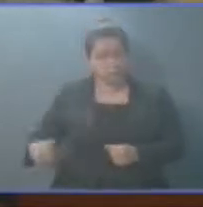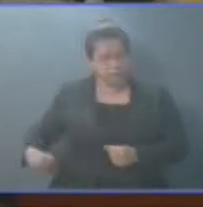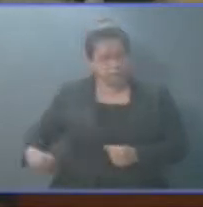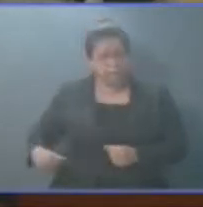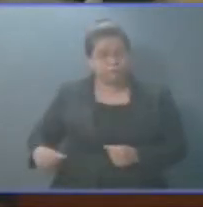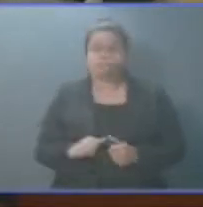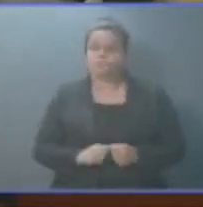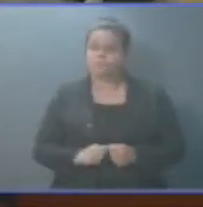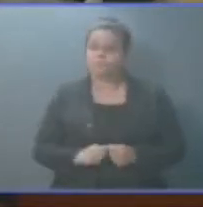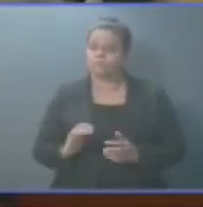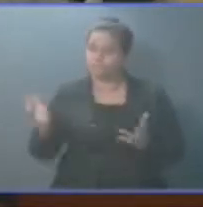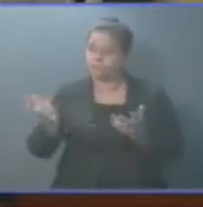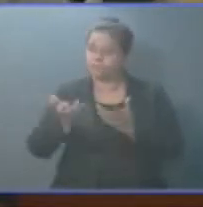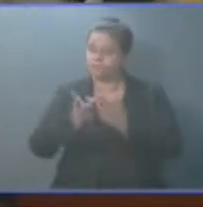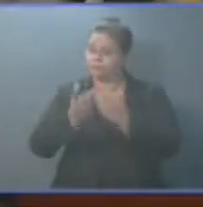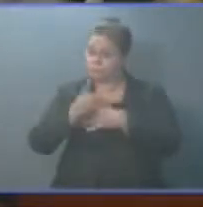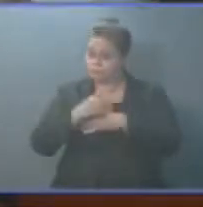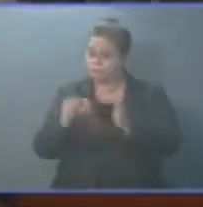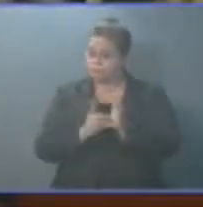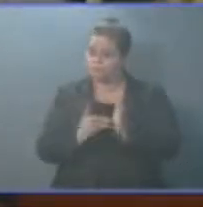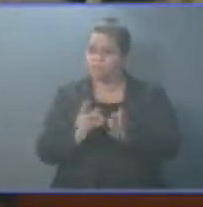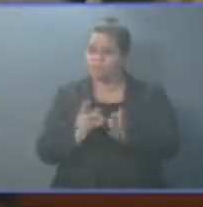Presidente, colegas, diputados,